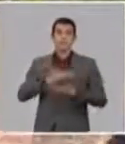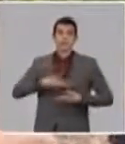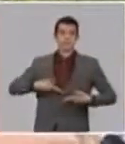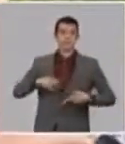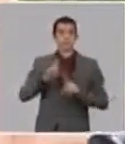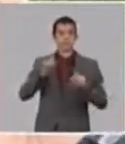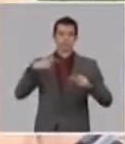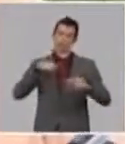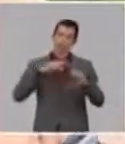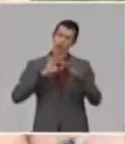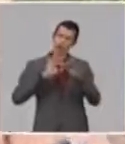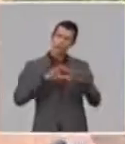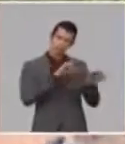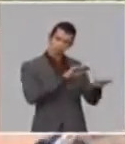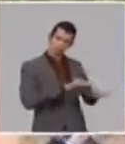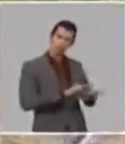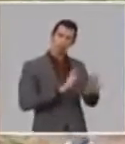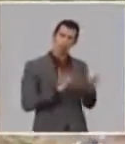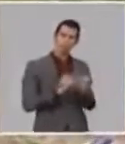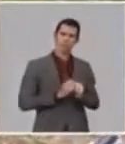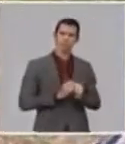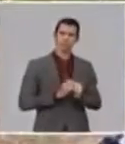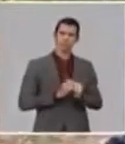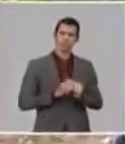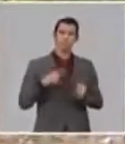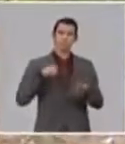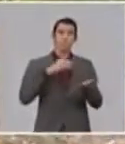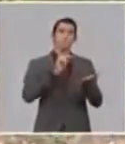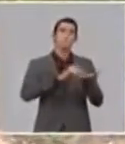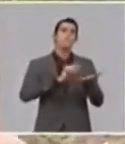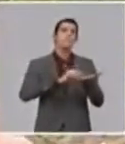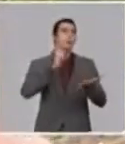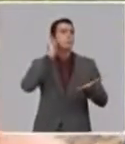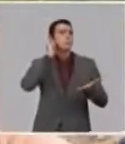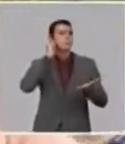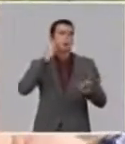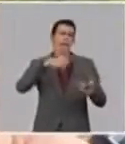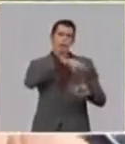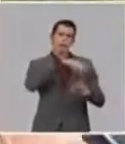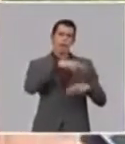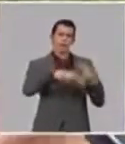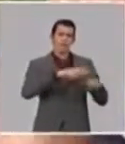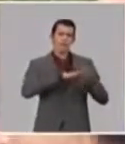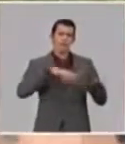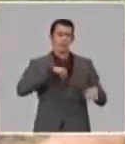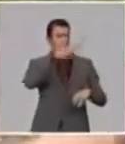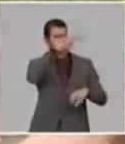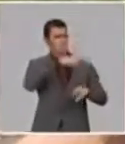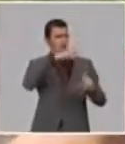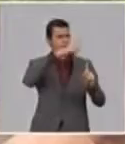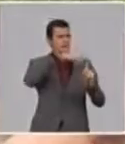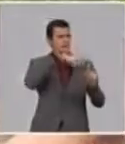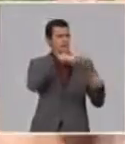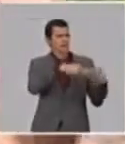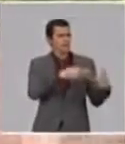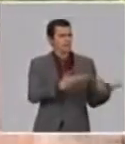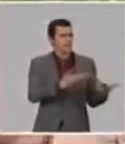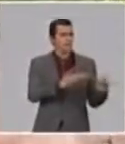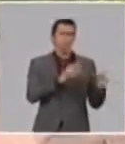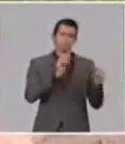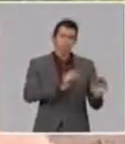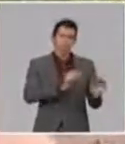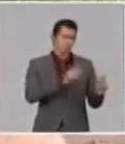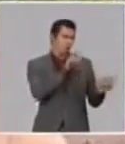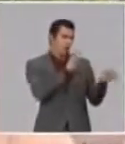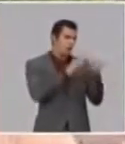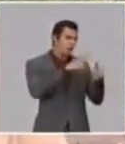unión a las bodegueras mías de Filipinas, de Jiquiago, le he dado la tarea que ellas van a ser las mensajeras. ¿Quién es mejor que ellas? Para que sean las